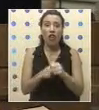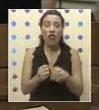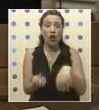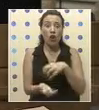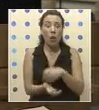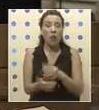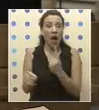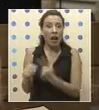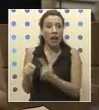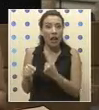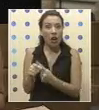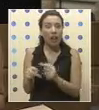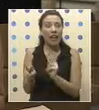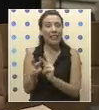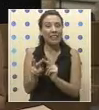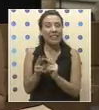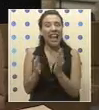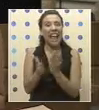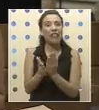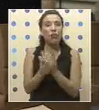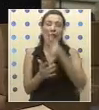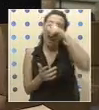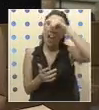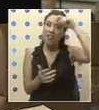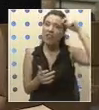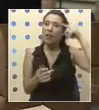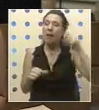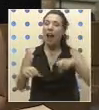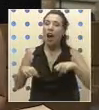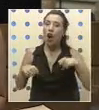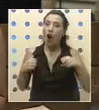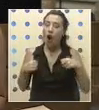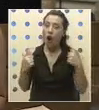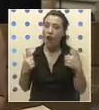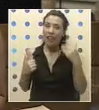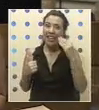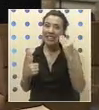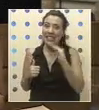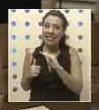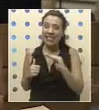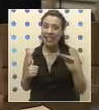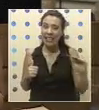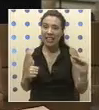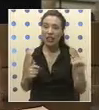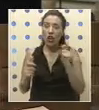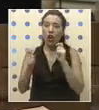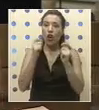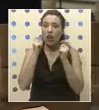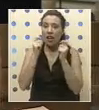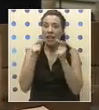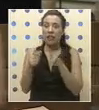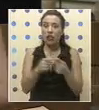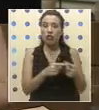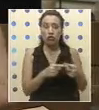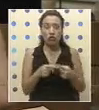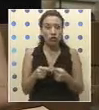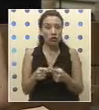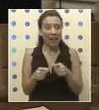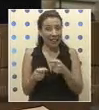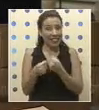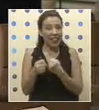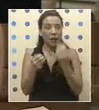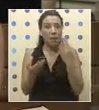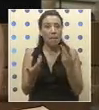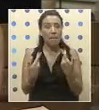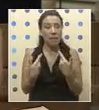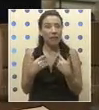de Recoleta se realizaban escuelas de verano dirigidas a jóvenes y niños en riesgo social. Estos talleres